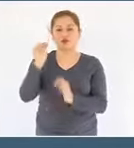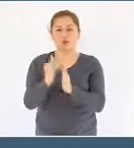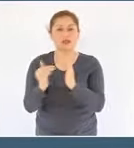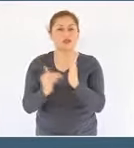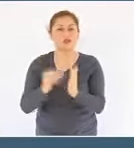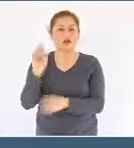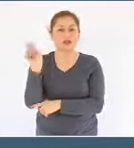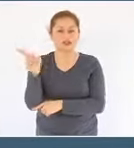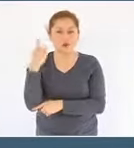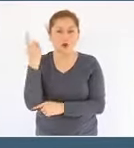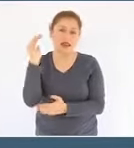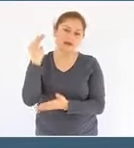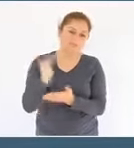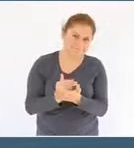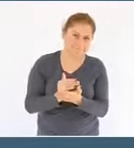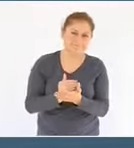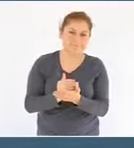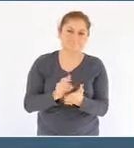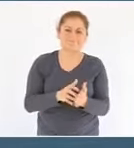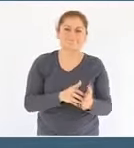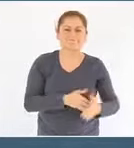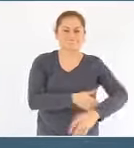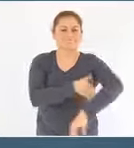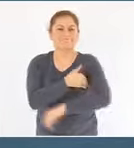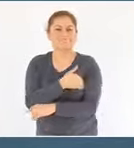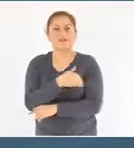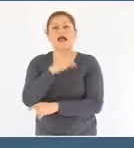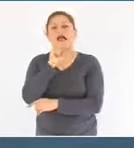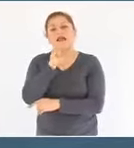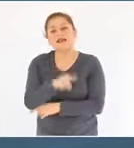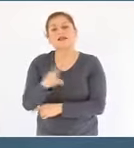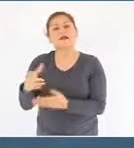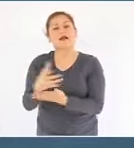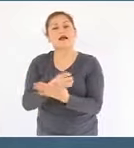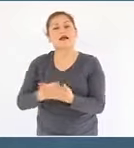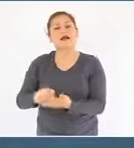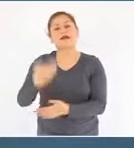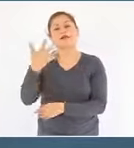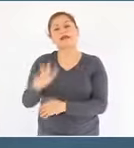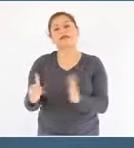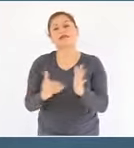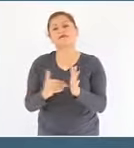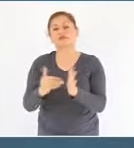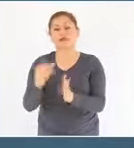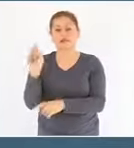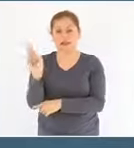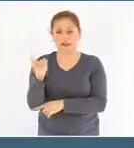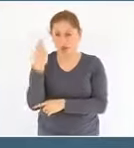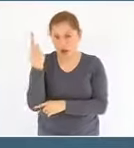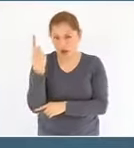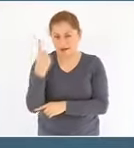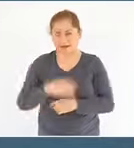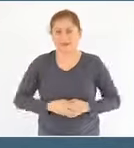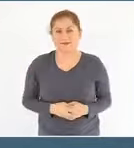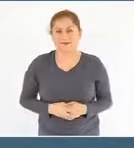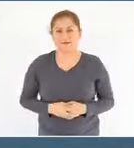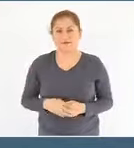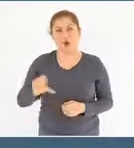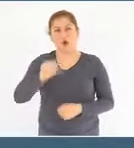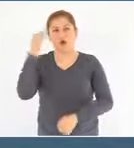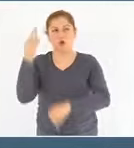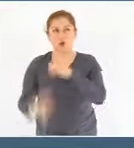por pozo perforado y ganancia de 10 millones de dólares por una producción adelantada. Finalmente Xanap